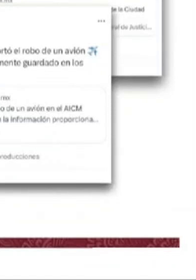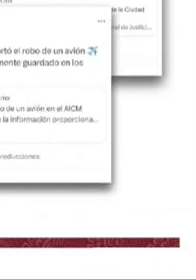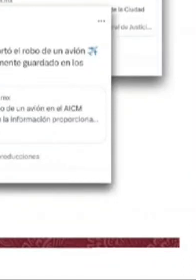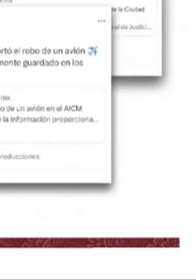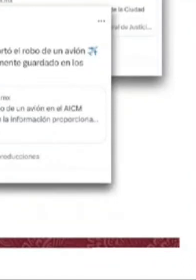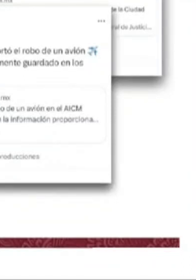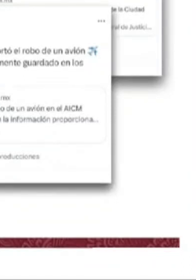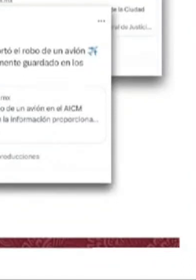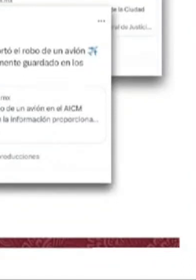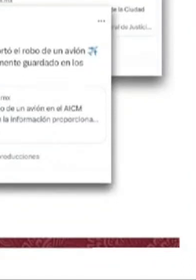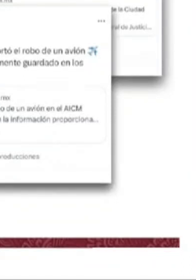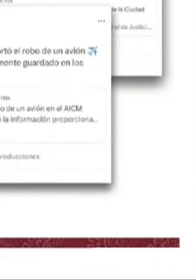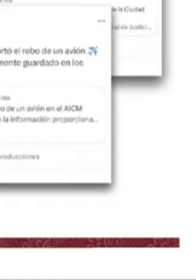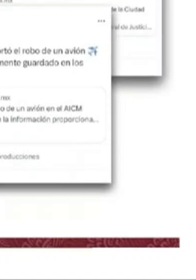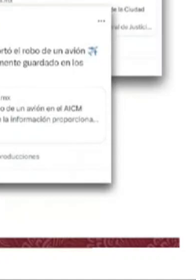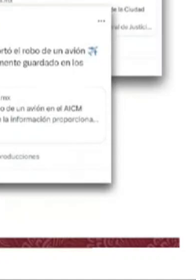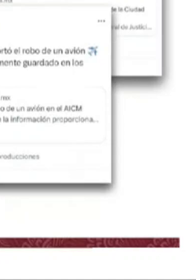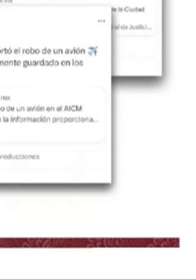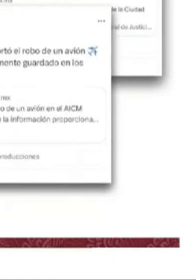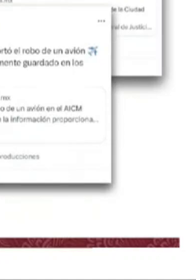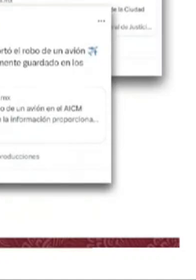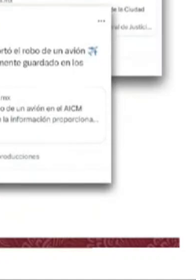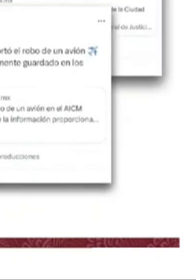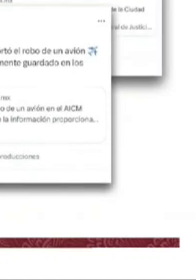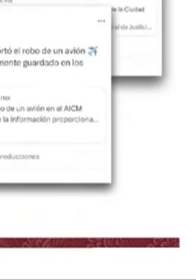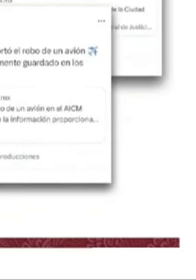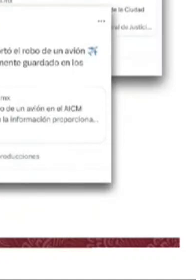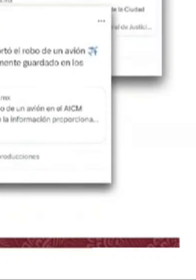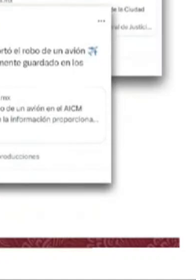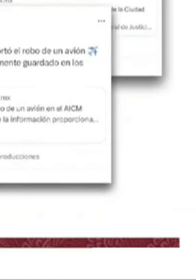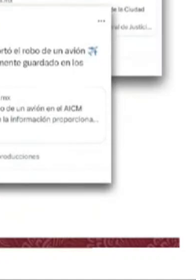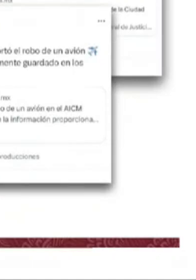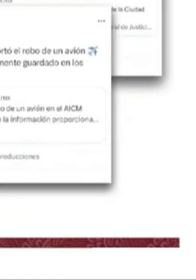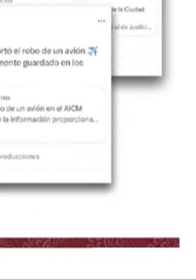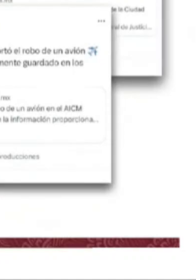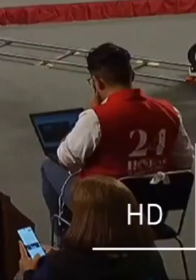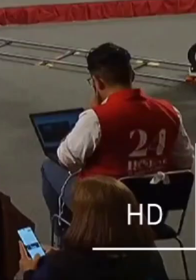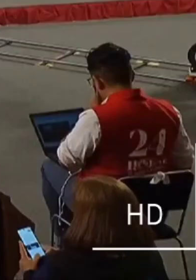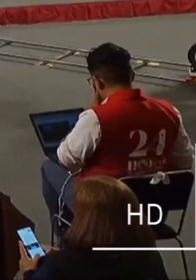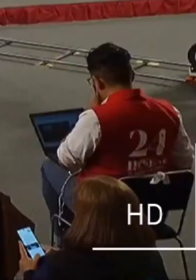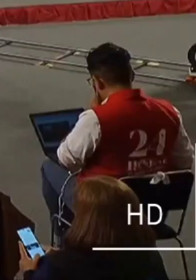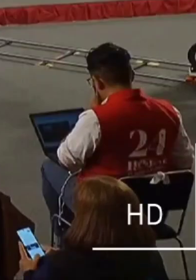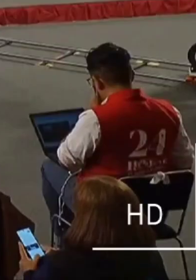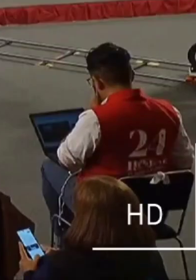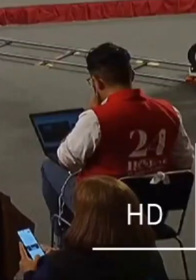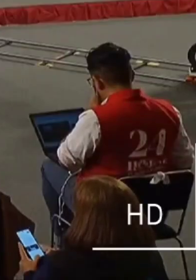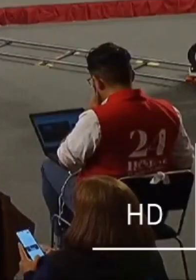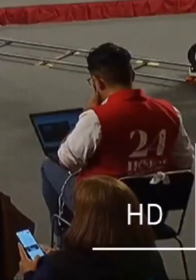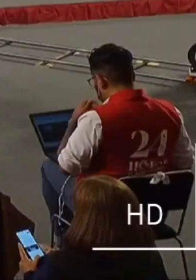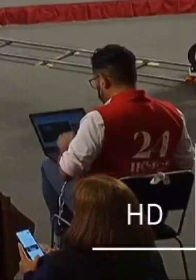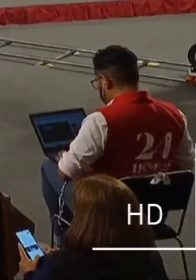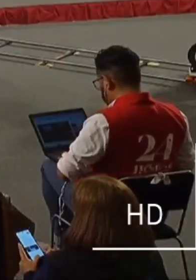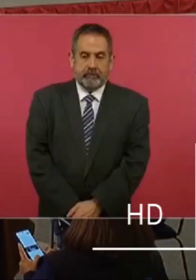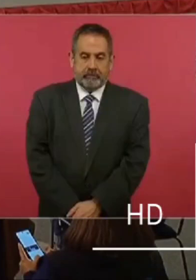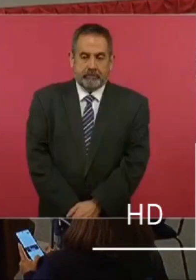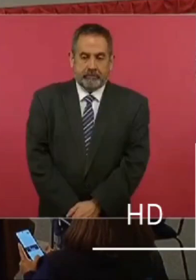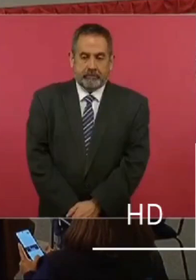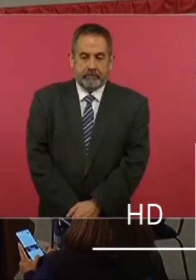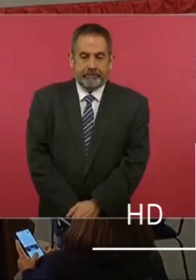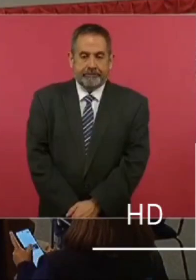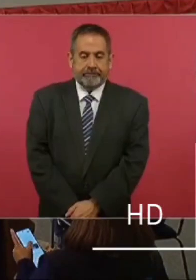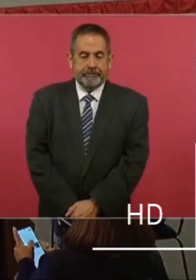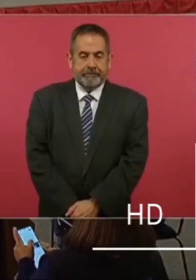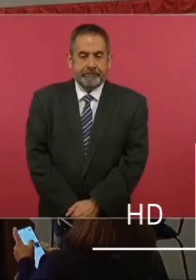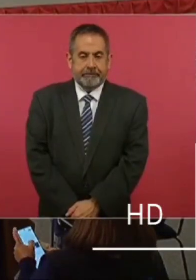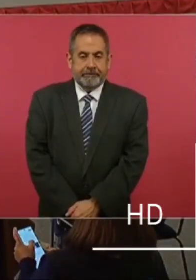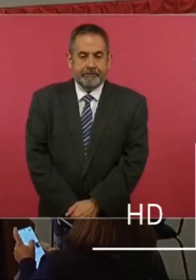conversación en redes sociales que derivó en una tendencia el veinticuatro de julio durante varias horas.